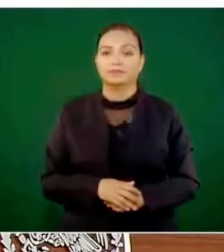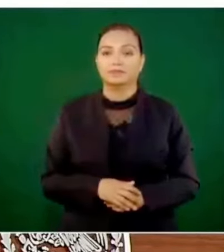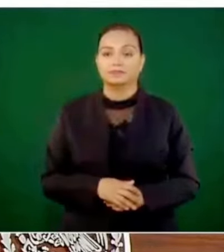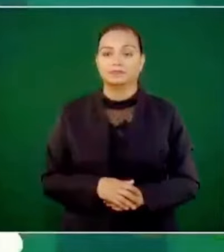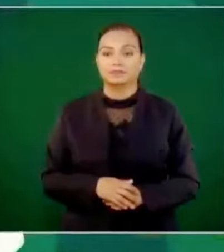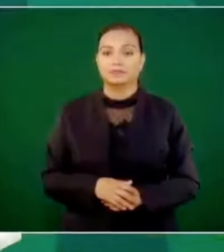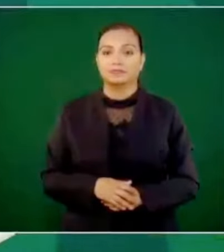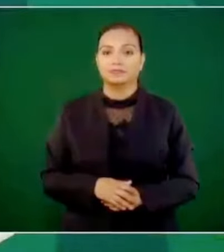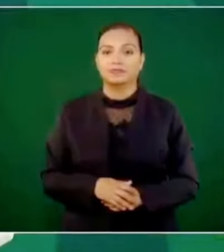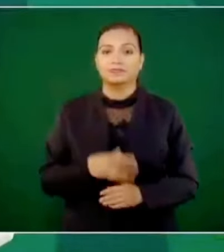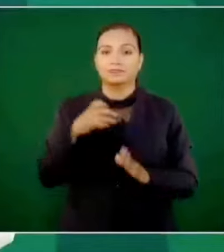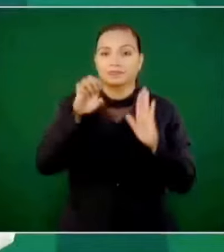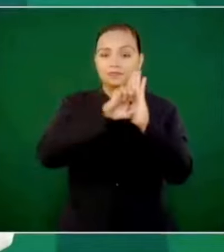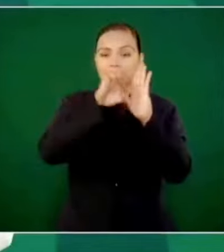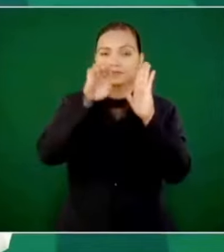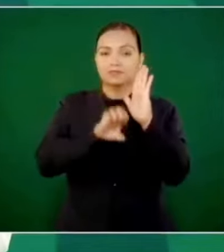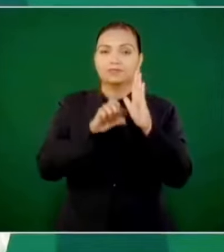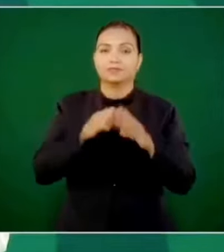Por ejemplo,